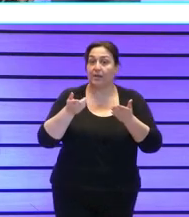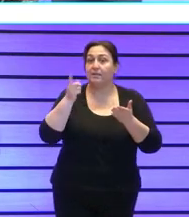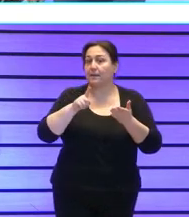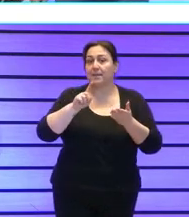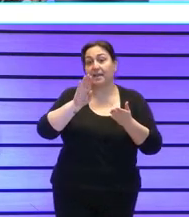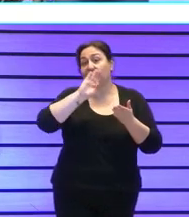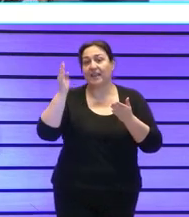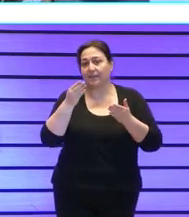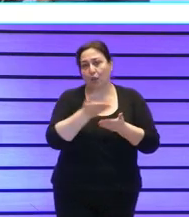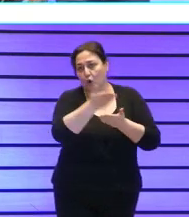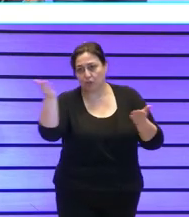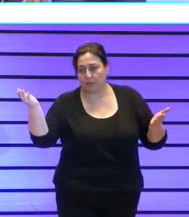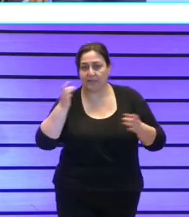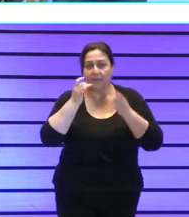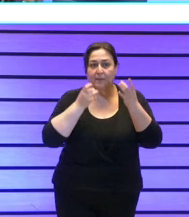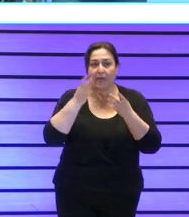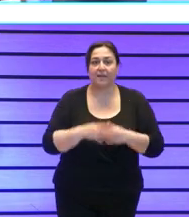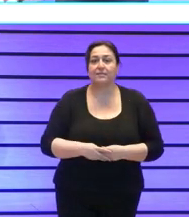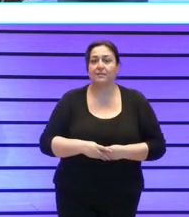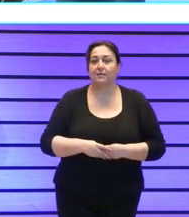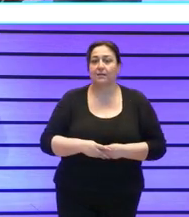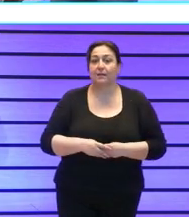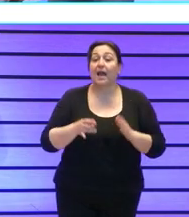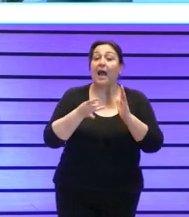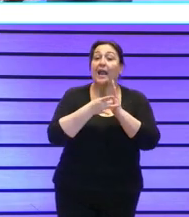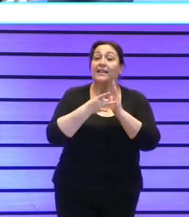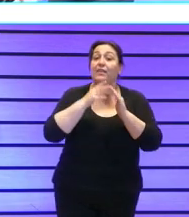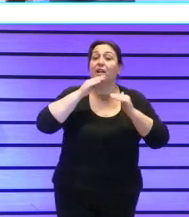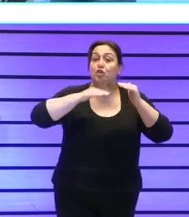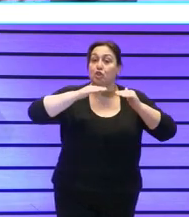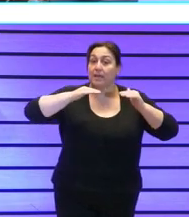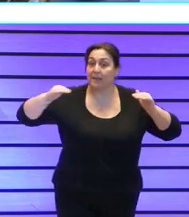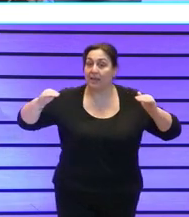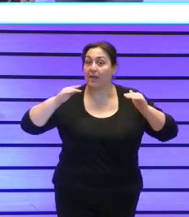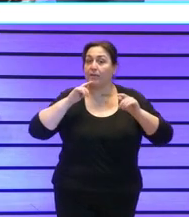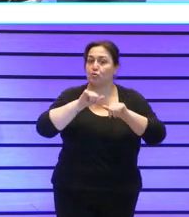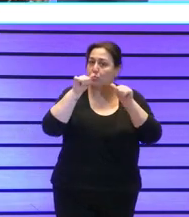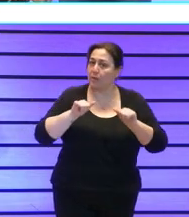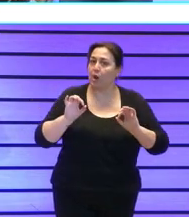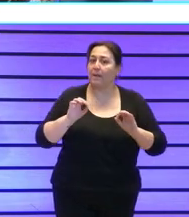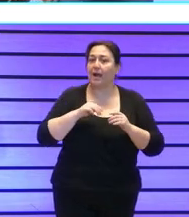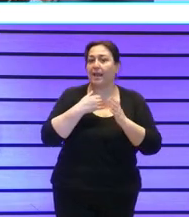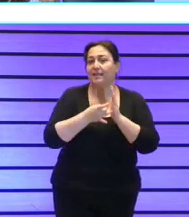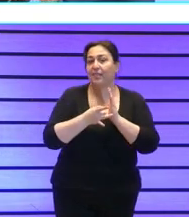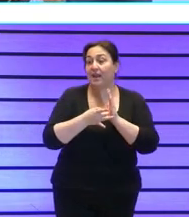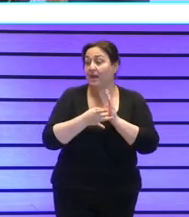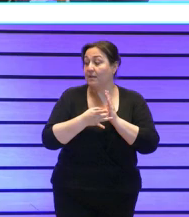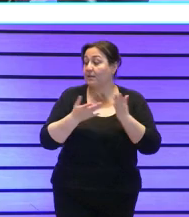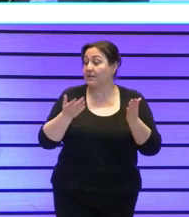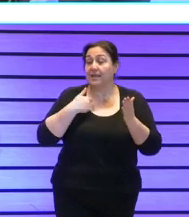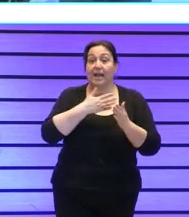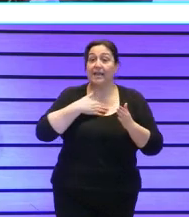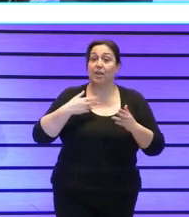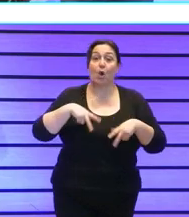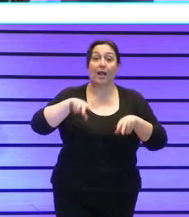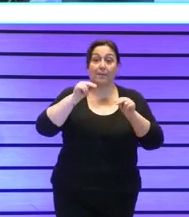con todos los demás por las actividades garantiza la sostenibilidad es un modelo para garantizarla y bueno quiero acabar con